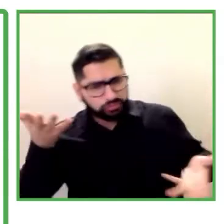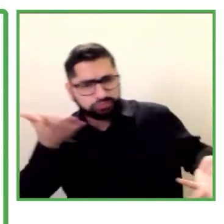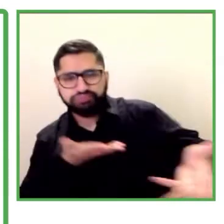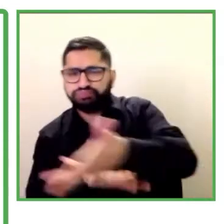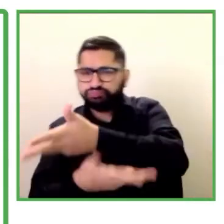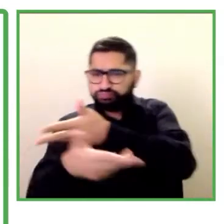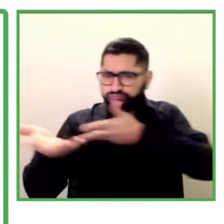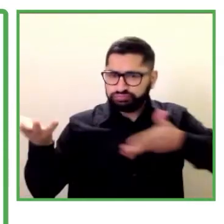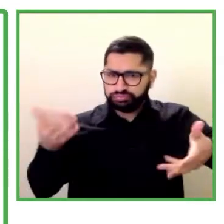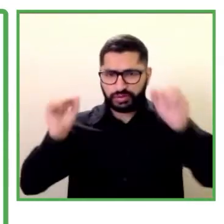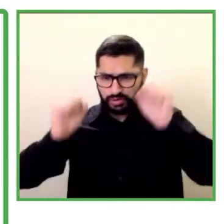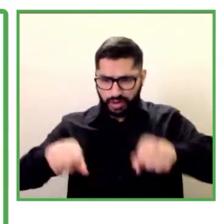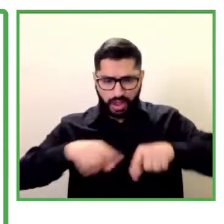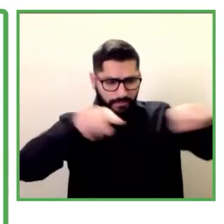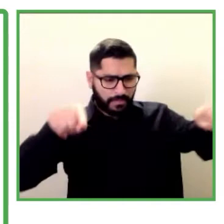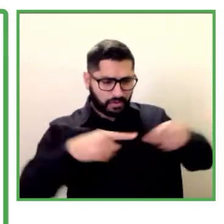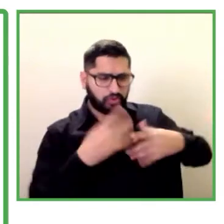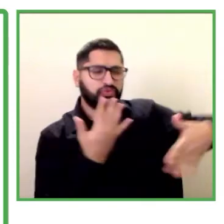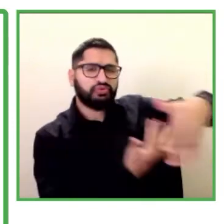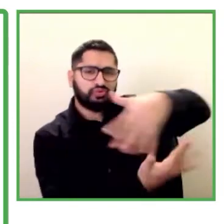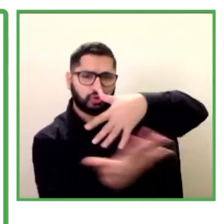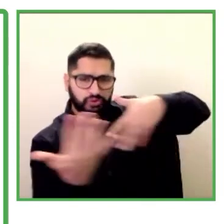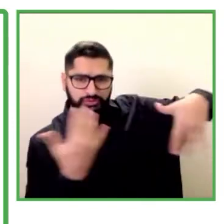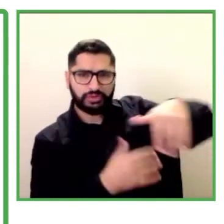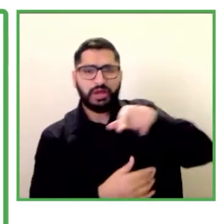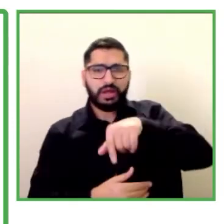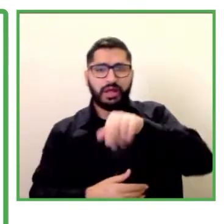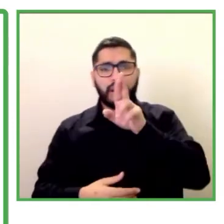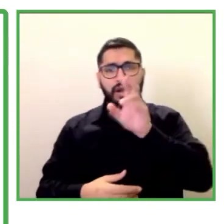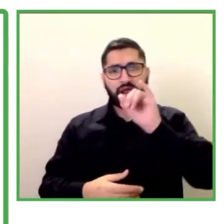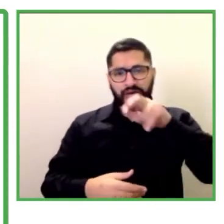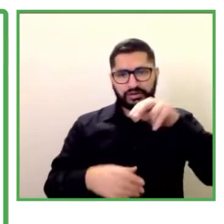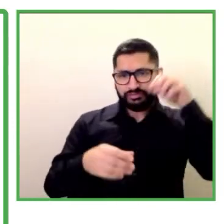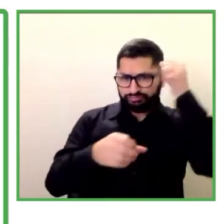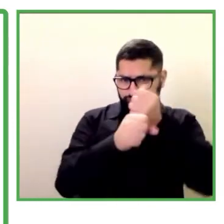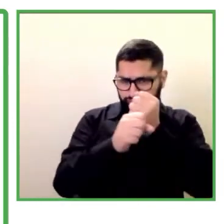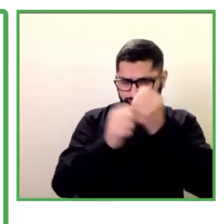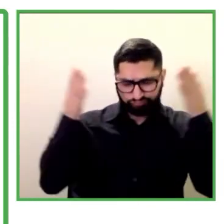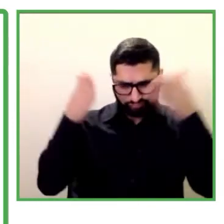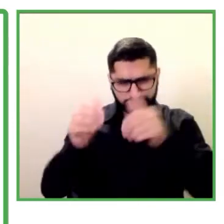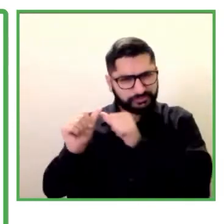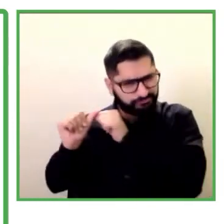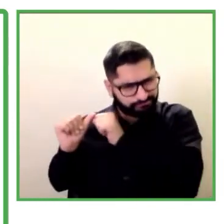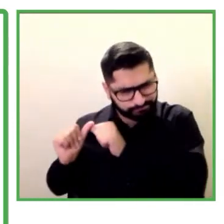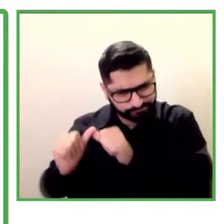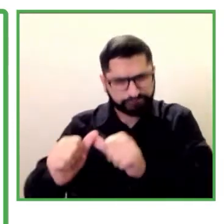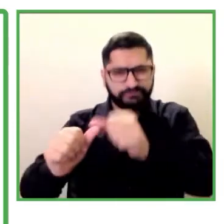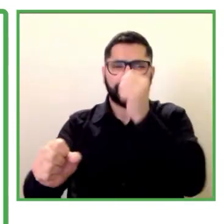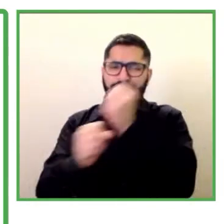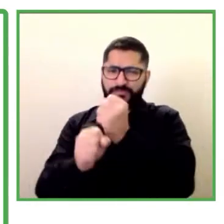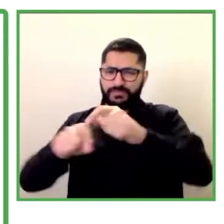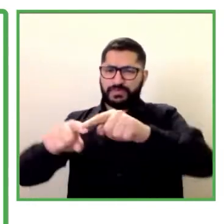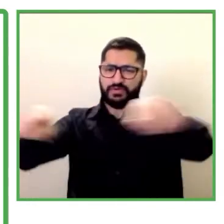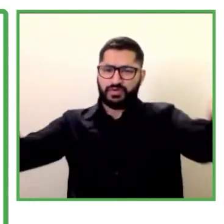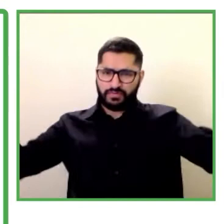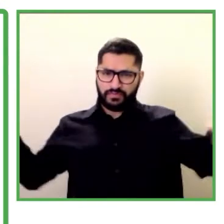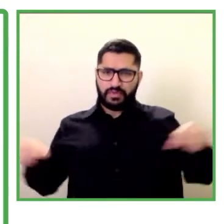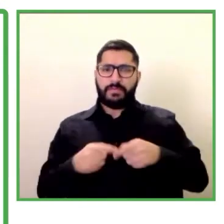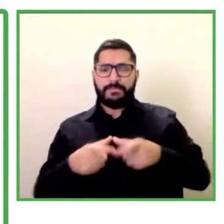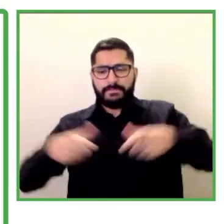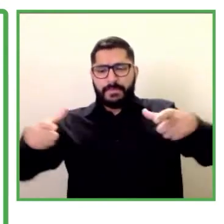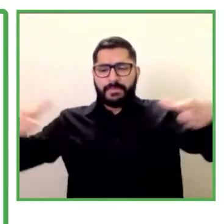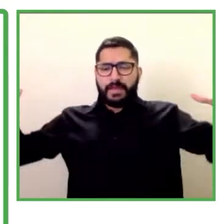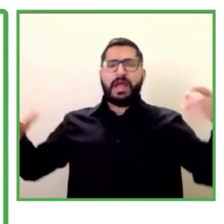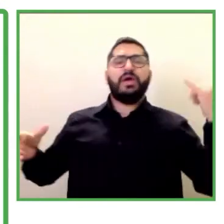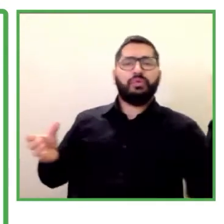la reina entonces trabajamos constantemente para poder construir estos espacios laborales más inclusivos entregarles una oportunidad real de crecimiento laboral